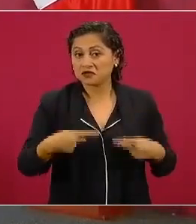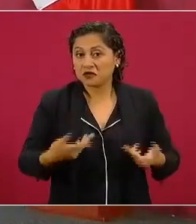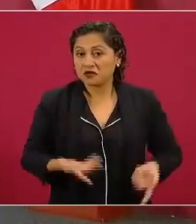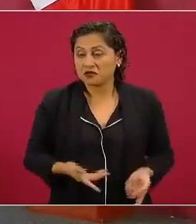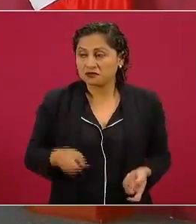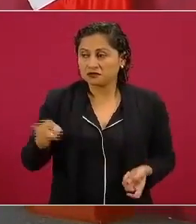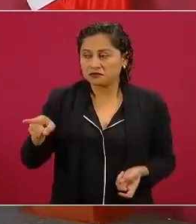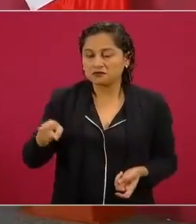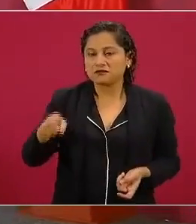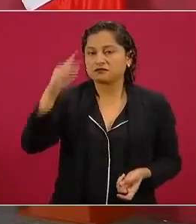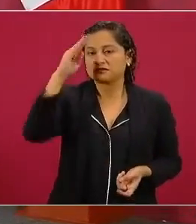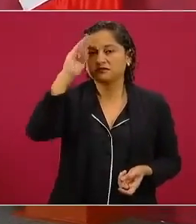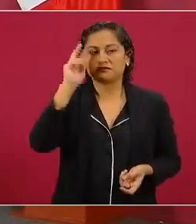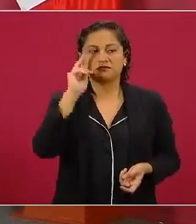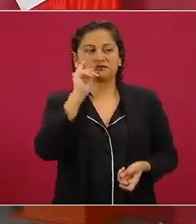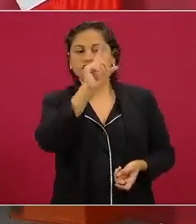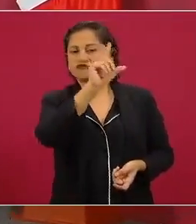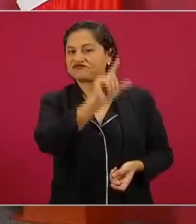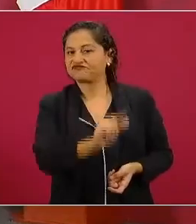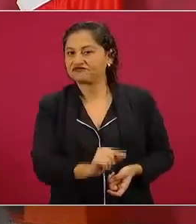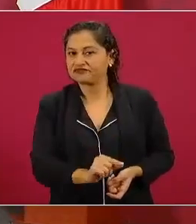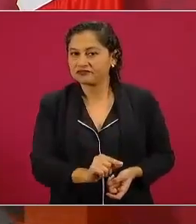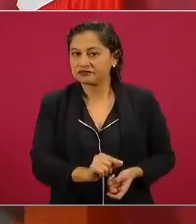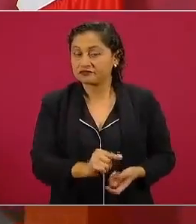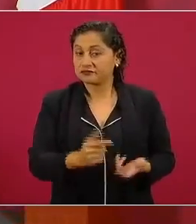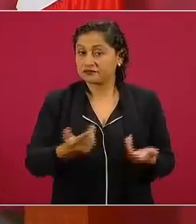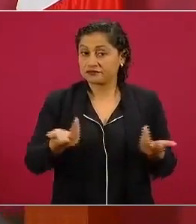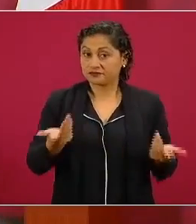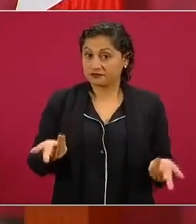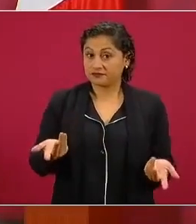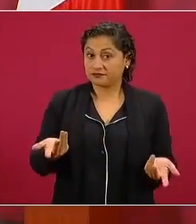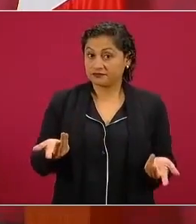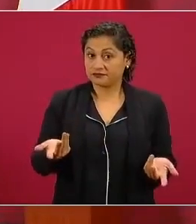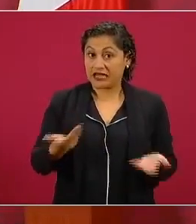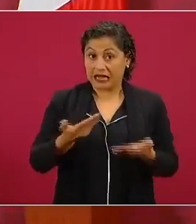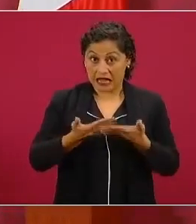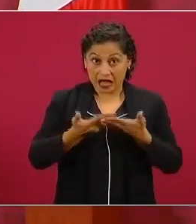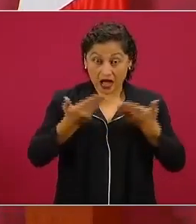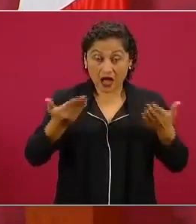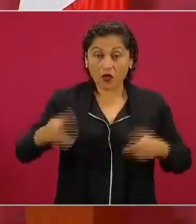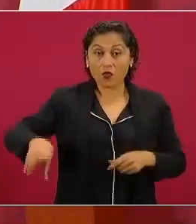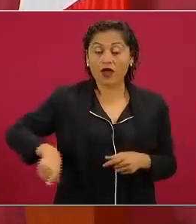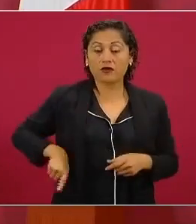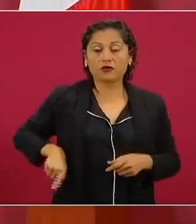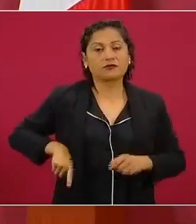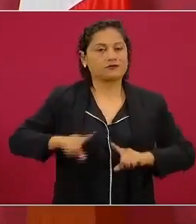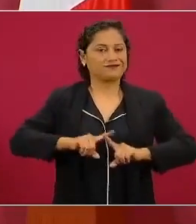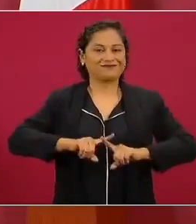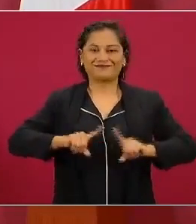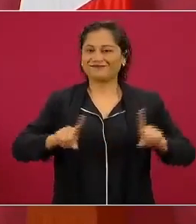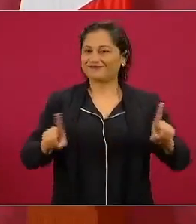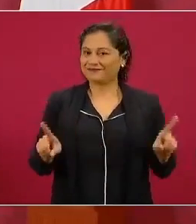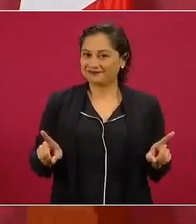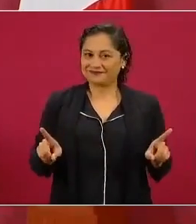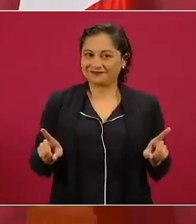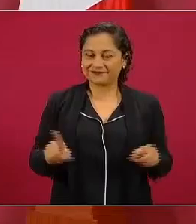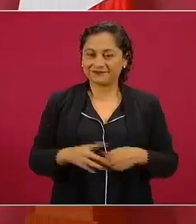menospreciaban al pueblo, entonces ahora es distinto. Entonces, por eso,